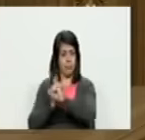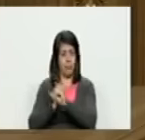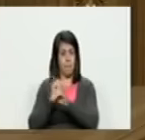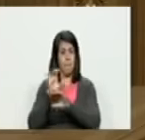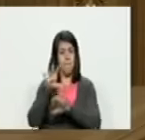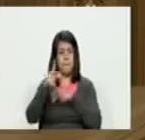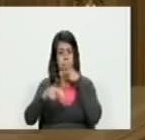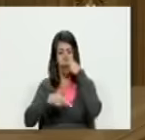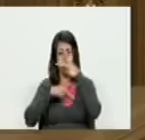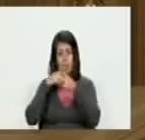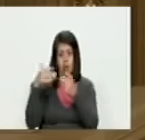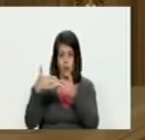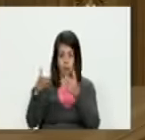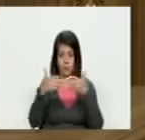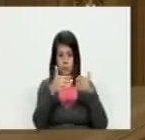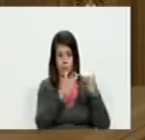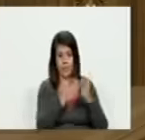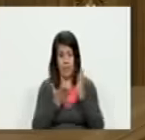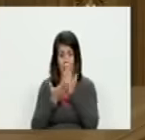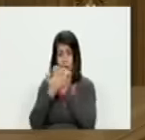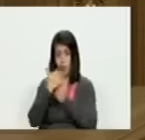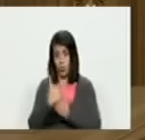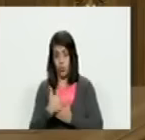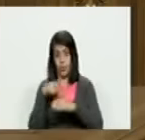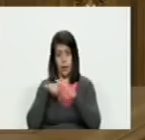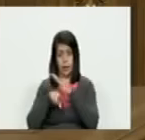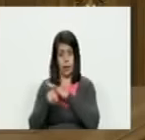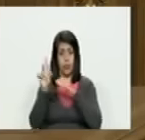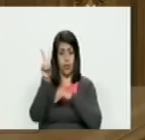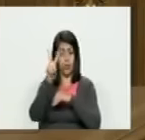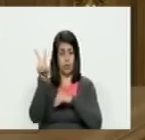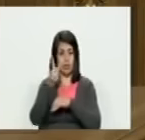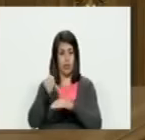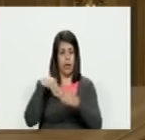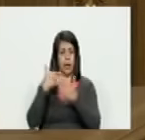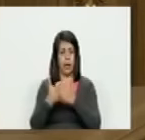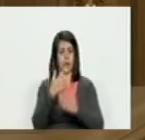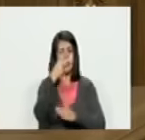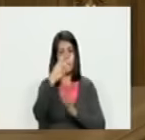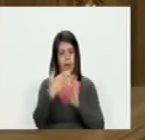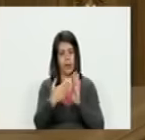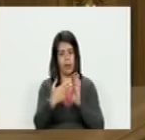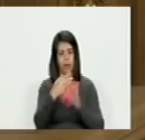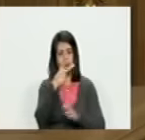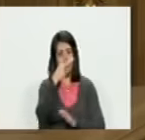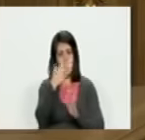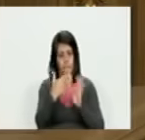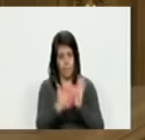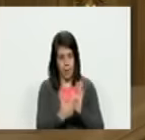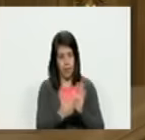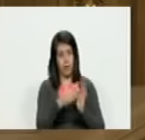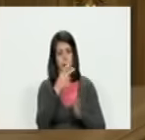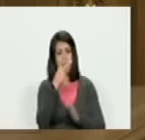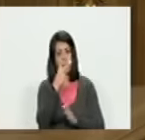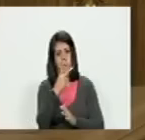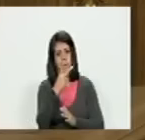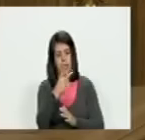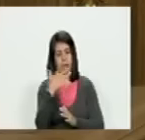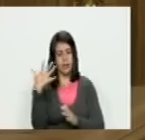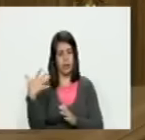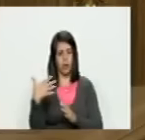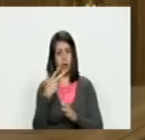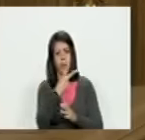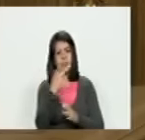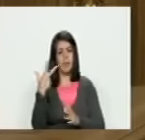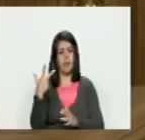políticas abiertas operaciones políticas encubiertas dentro de Venezuela por lo menos hasta el 23 de enero del año que viene ¿por qué digo 23 de enero? porque